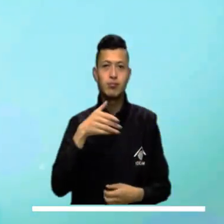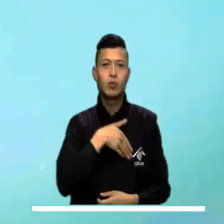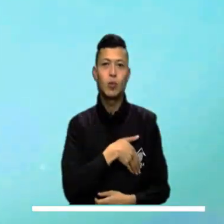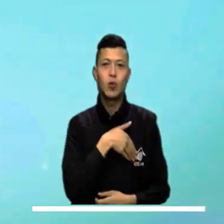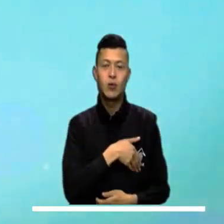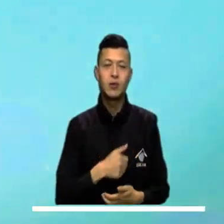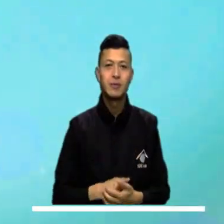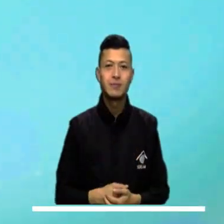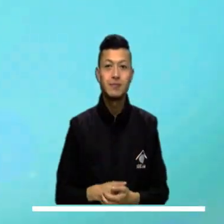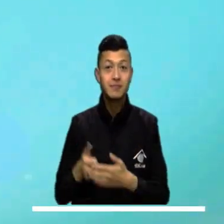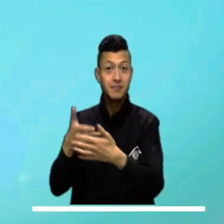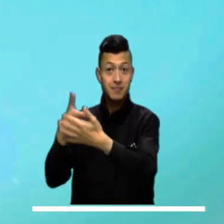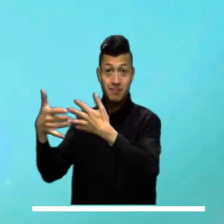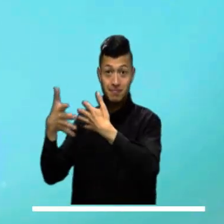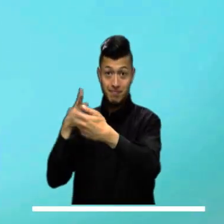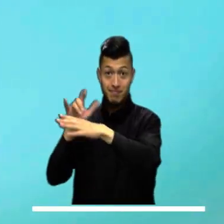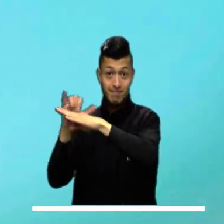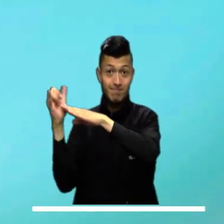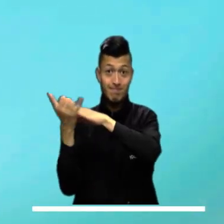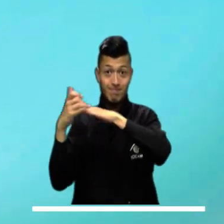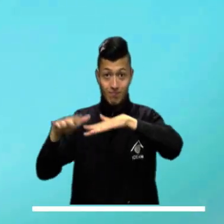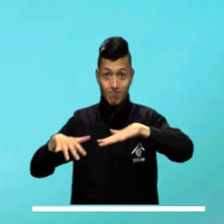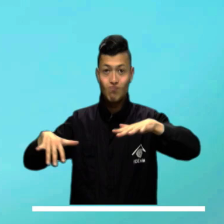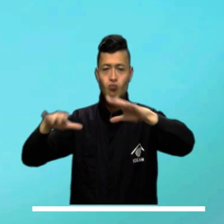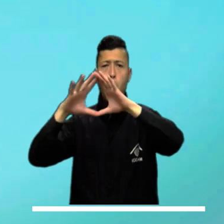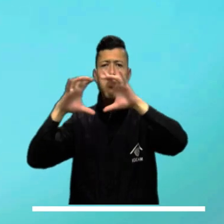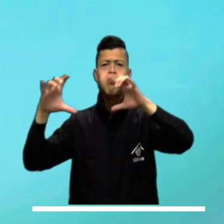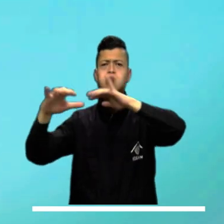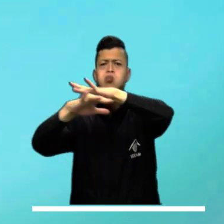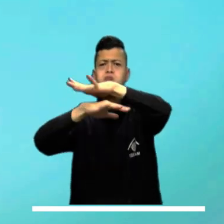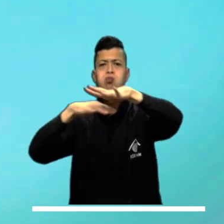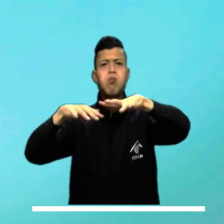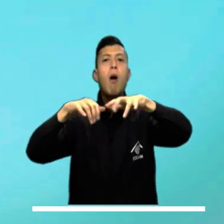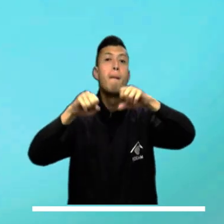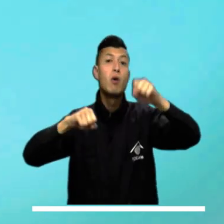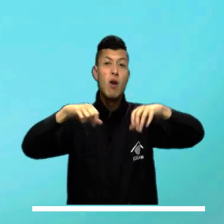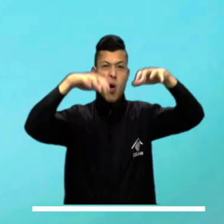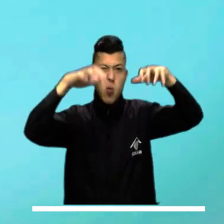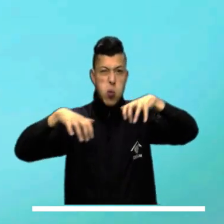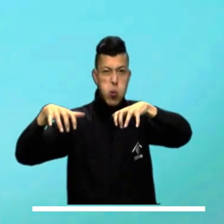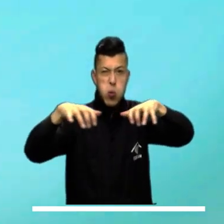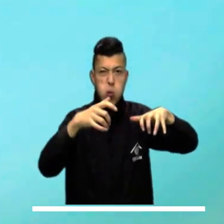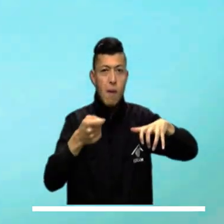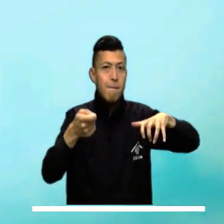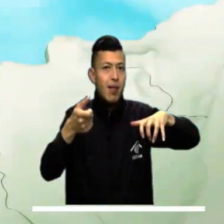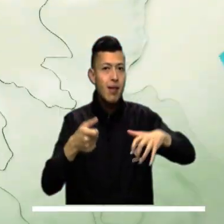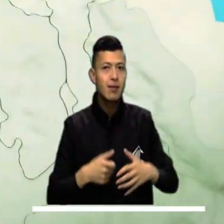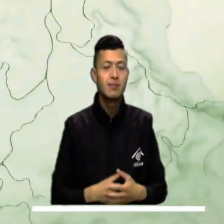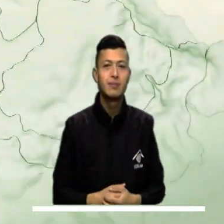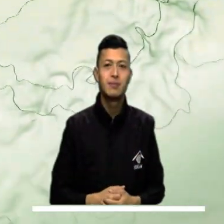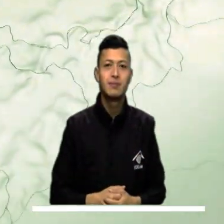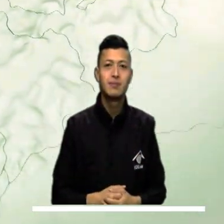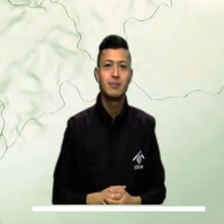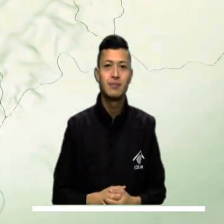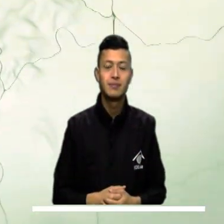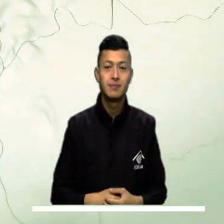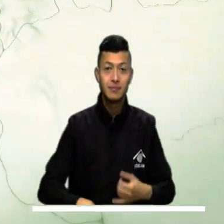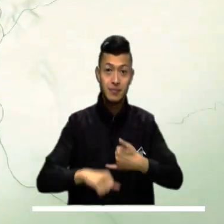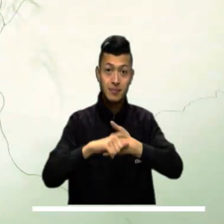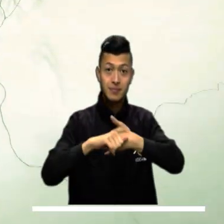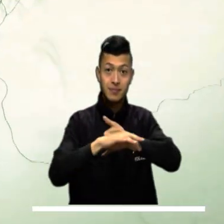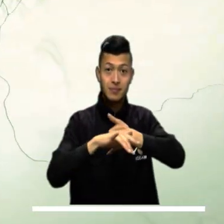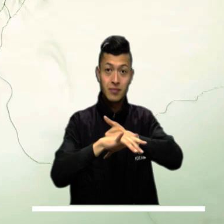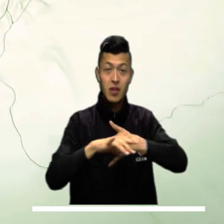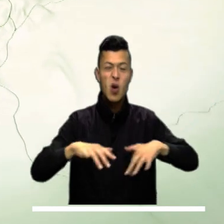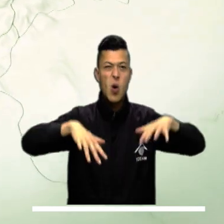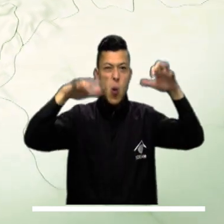Andrés y Providencia lucirán nublados y es posible que se presenten lluvias ocasionales. En el Pacífico se estiman